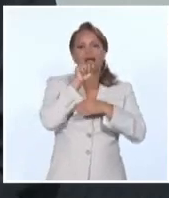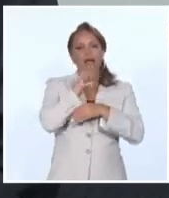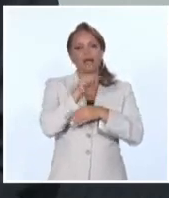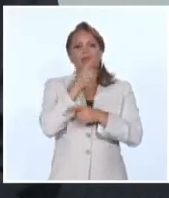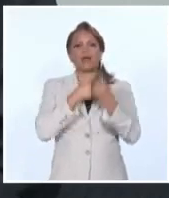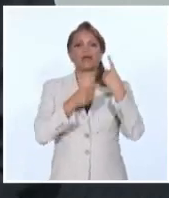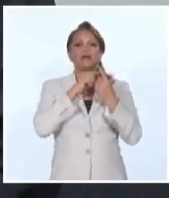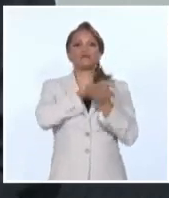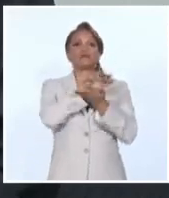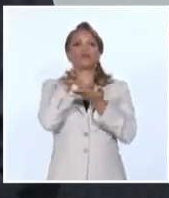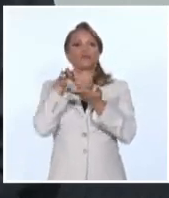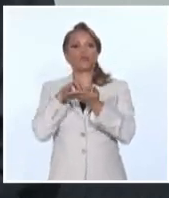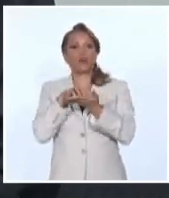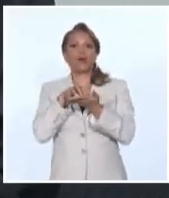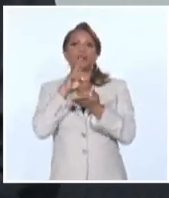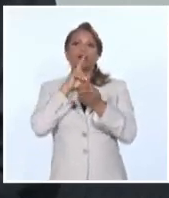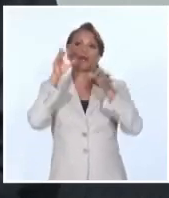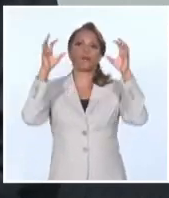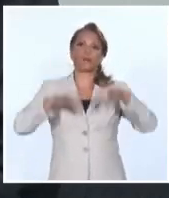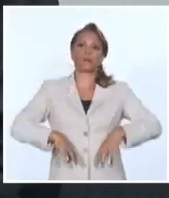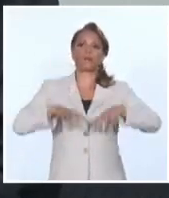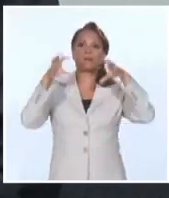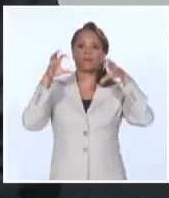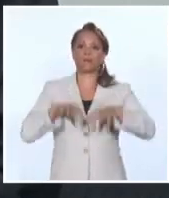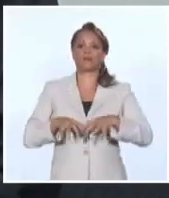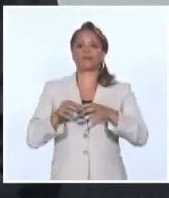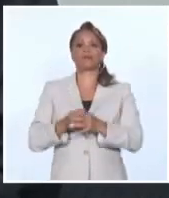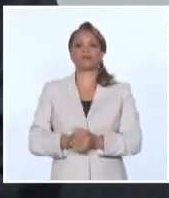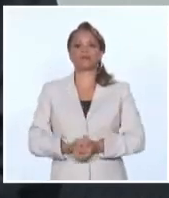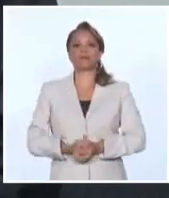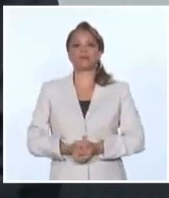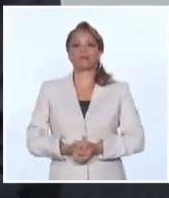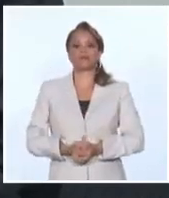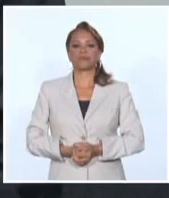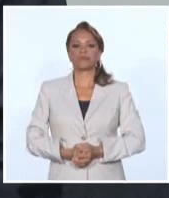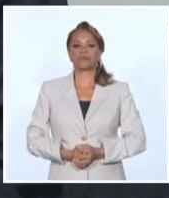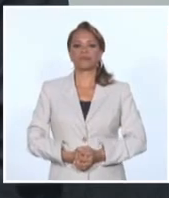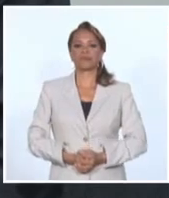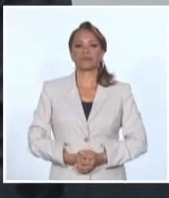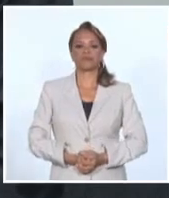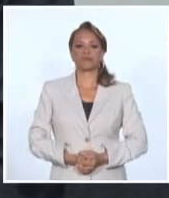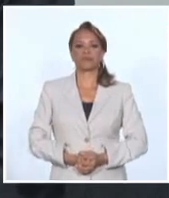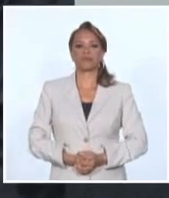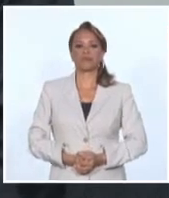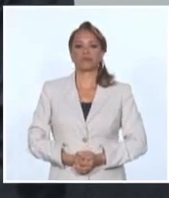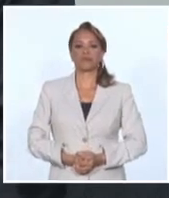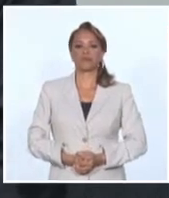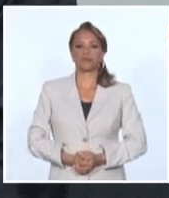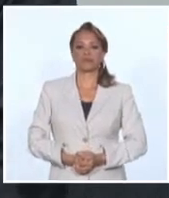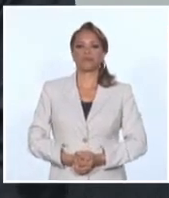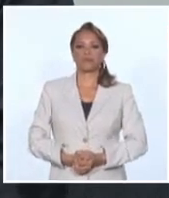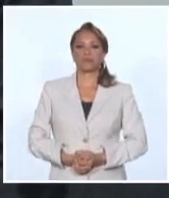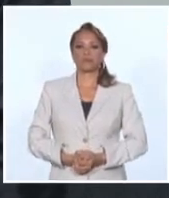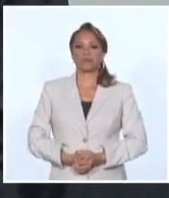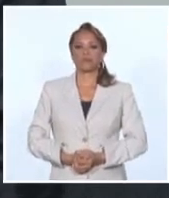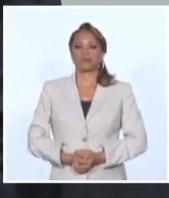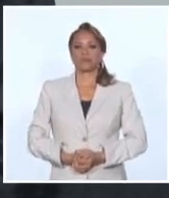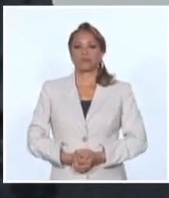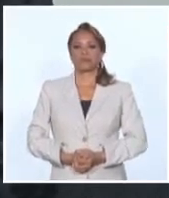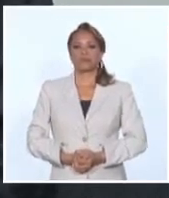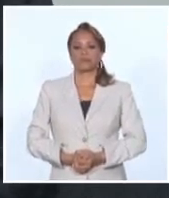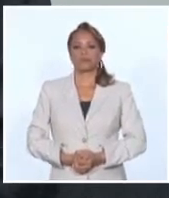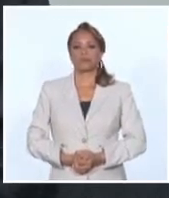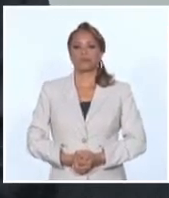con las precipitaciones y más precipitaciones pueden provocar inundaciones, por lo tanto no anticiparse con el regreso de nadie,